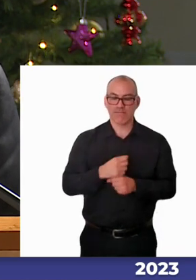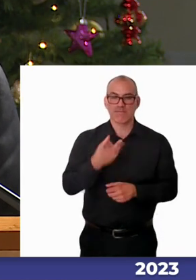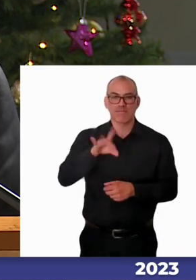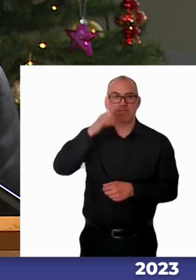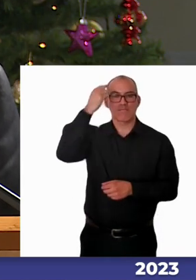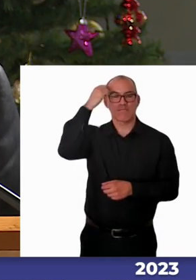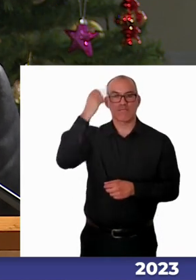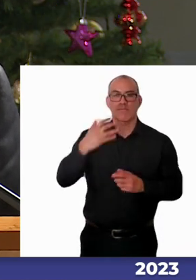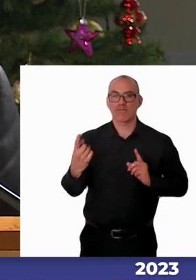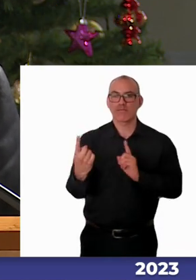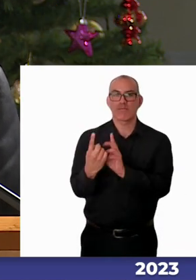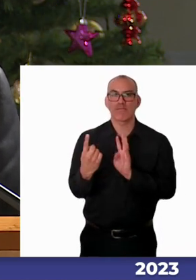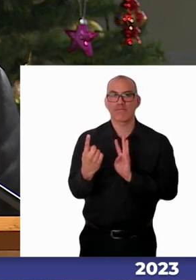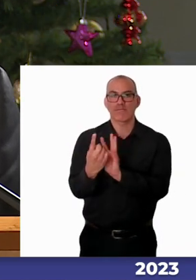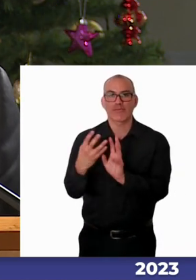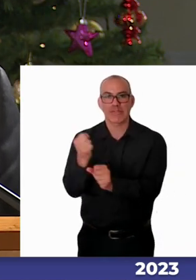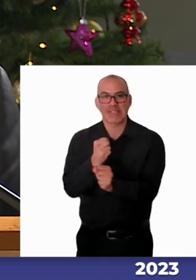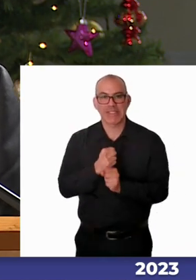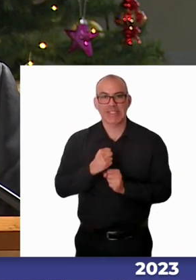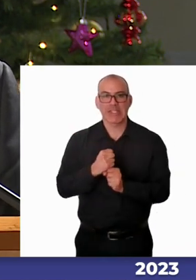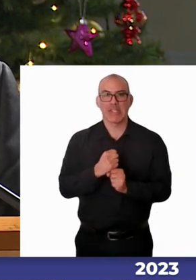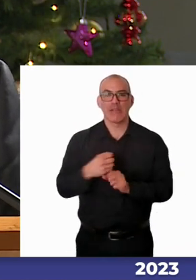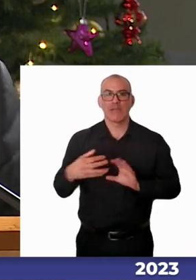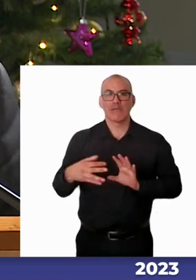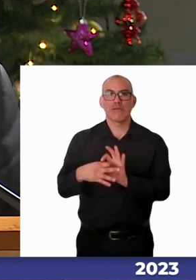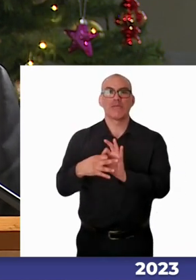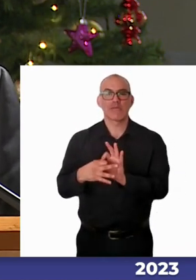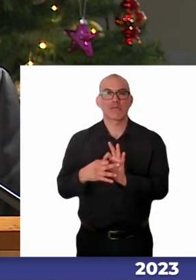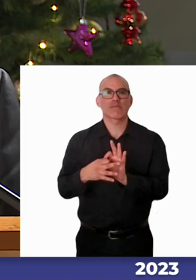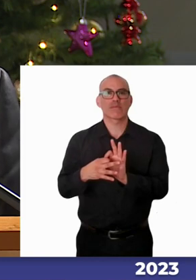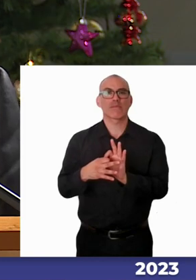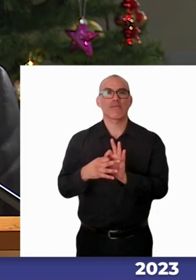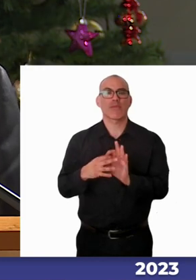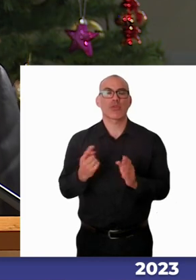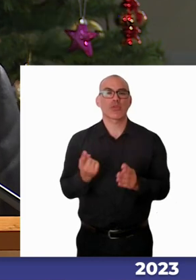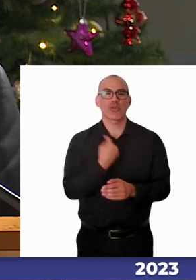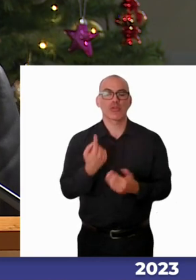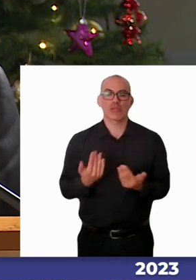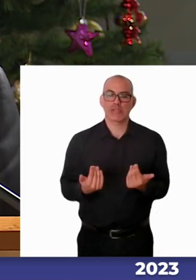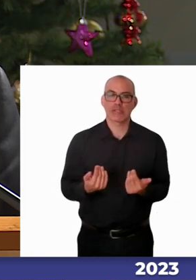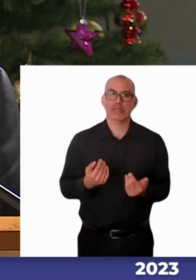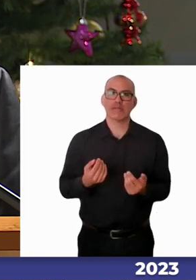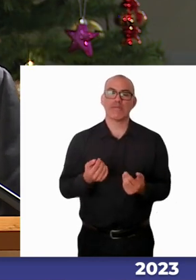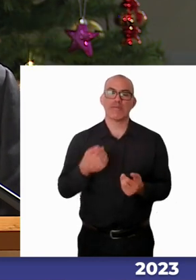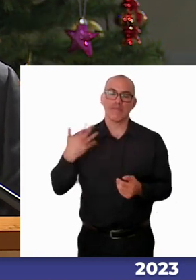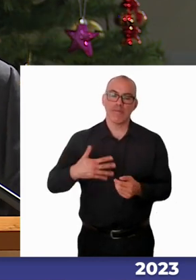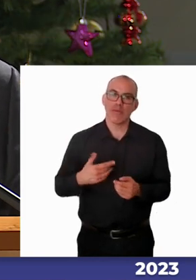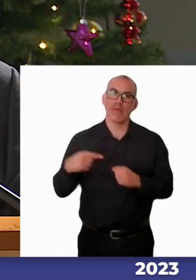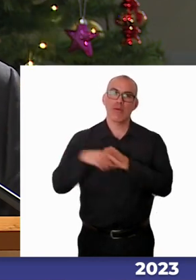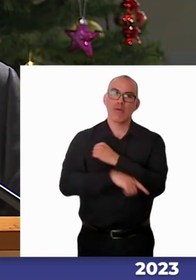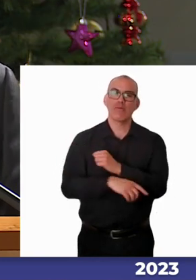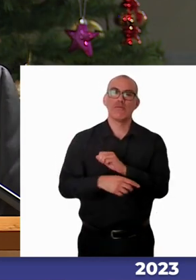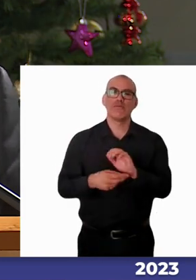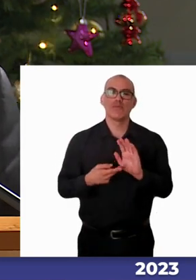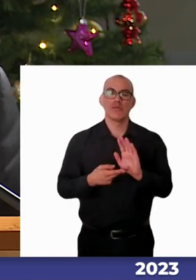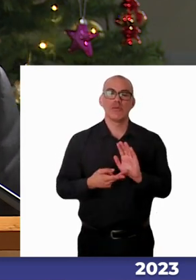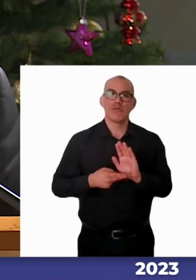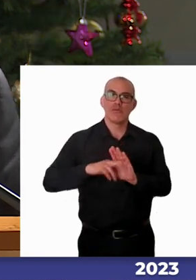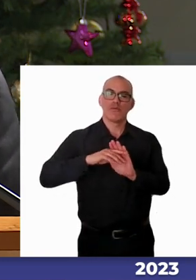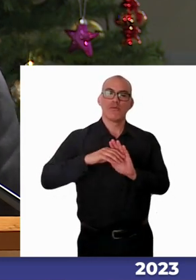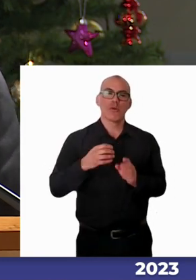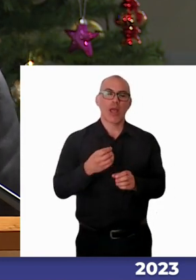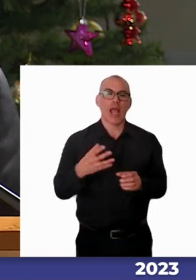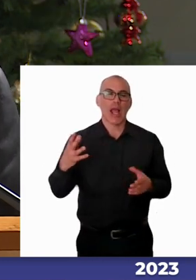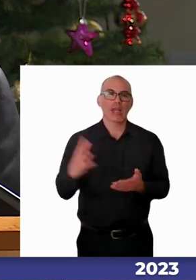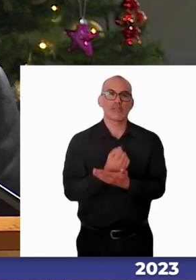así que, junto a proporcionar todo lo necesario para que se pueda realizar adecuadamente una labor parlamentaria, la institución tiene el